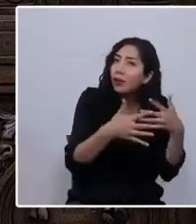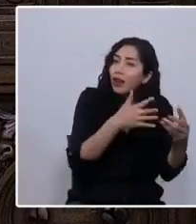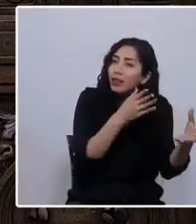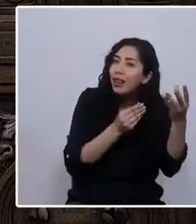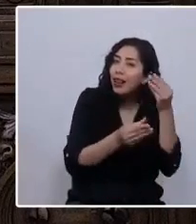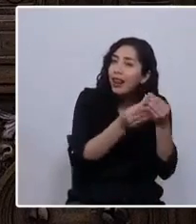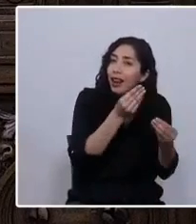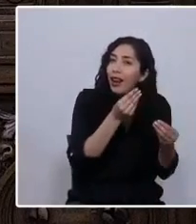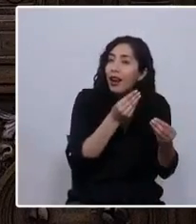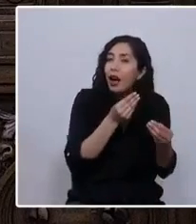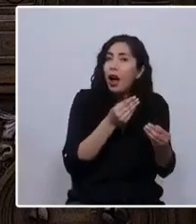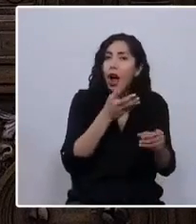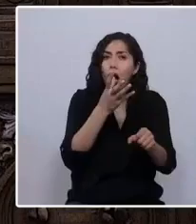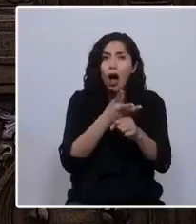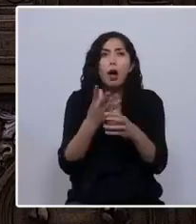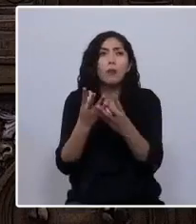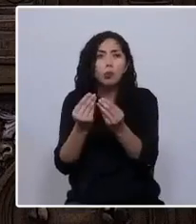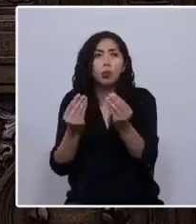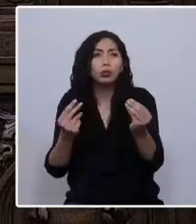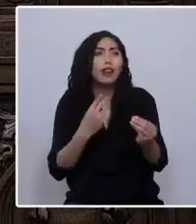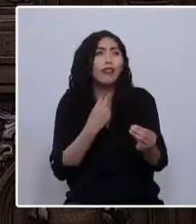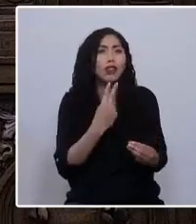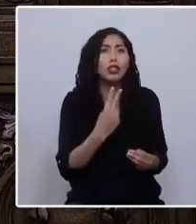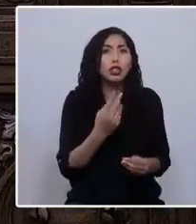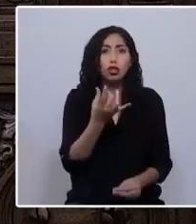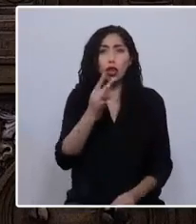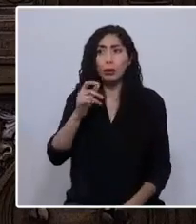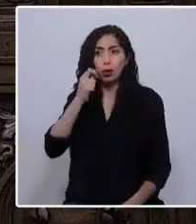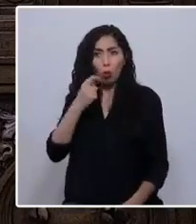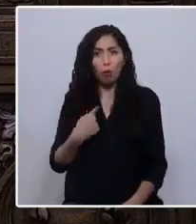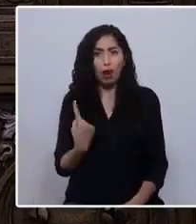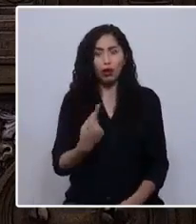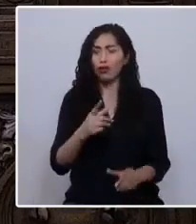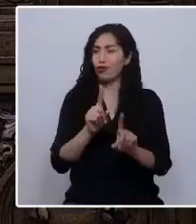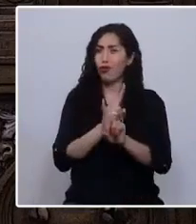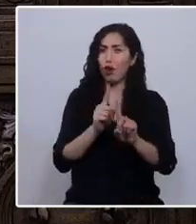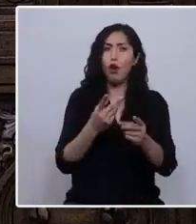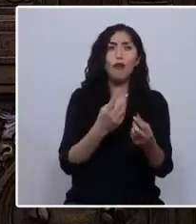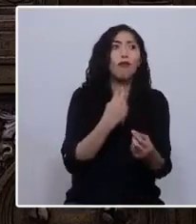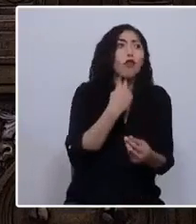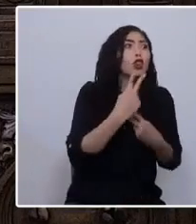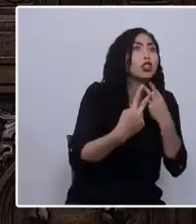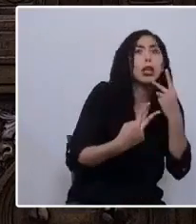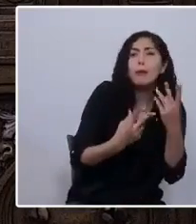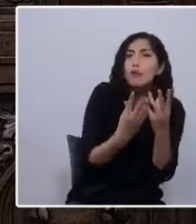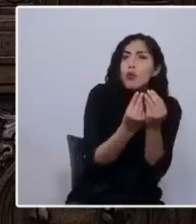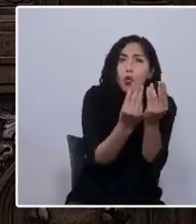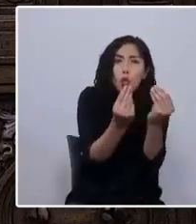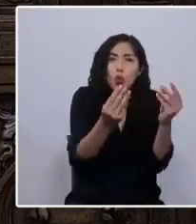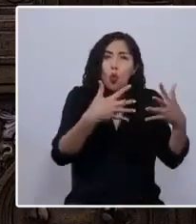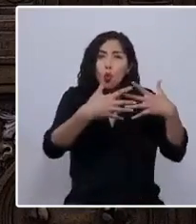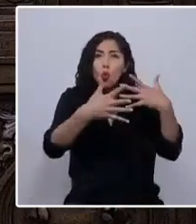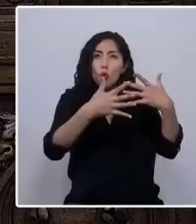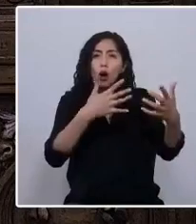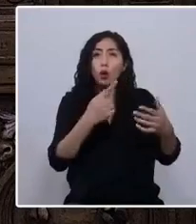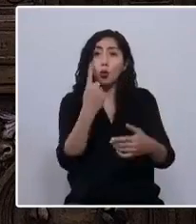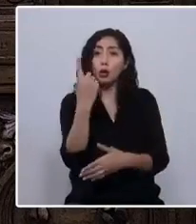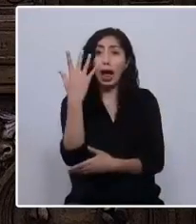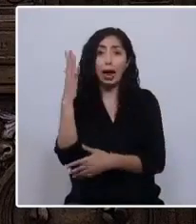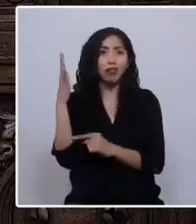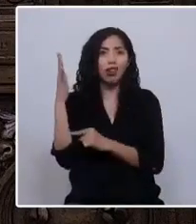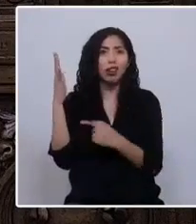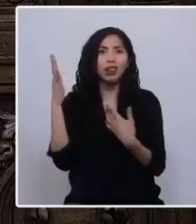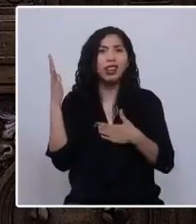Existen muchas voces, además de las nuestras. Muchas voces. Lo único que pide un árbol es que se le deje en paz.